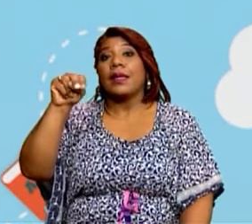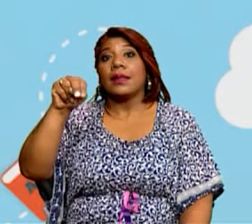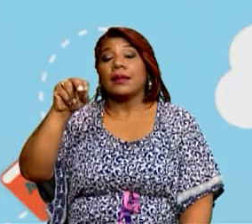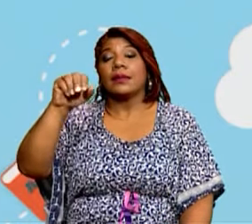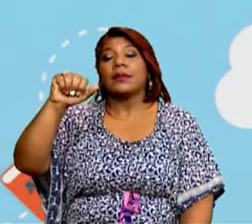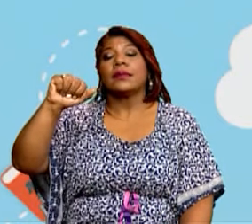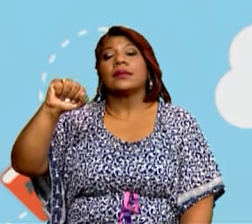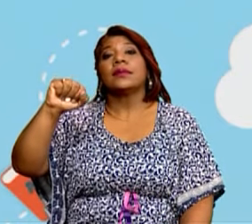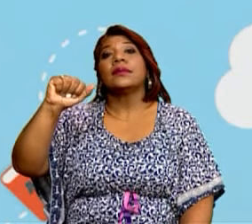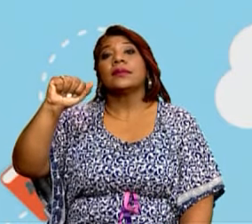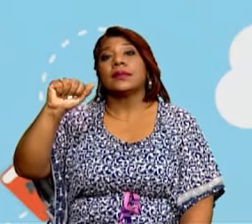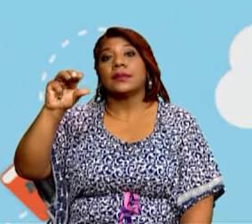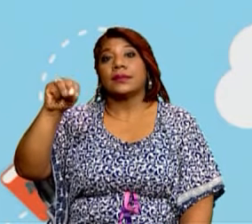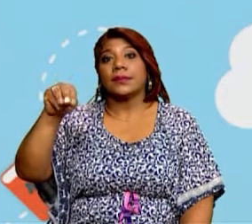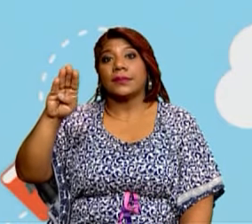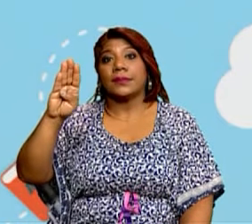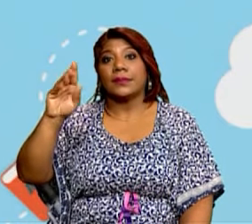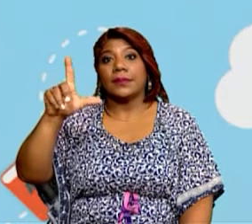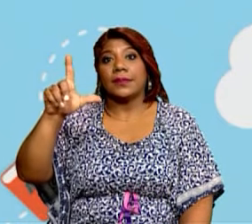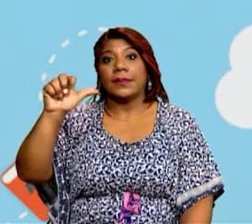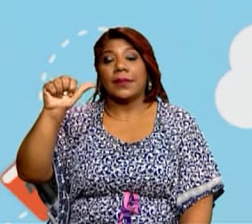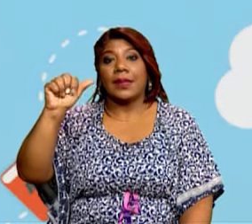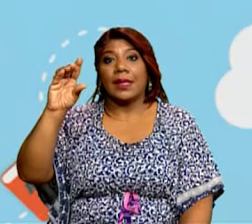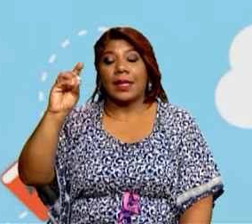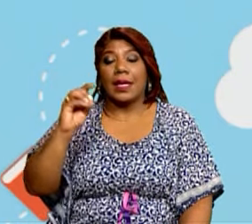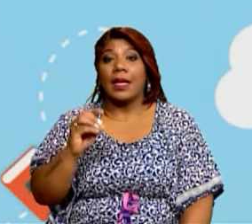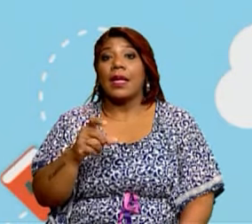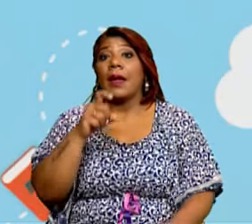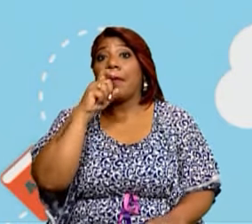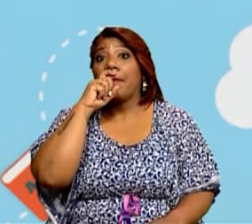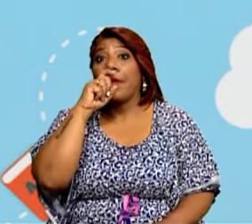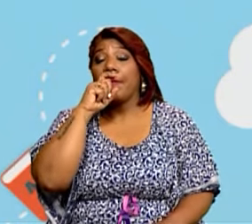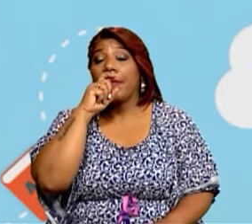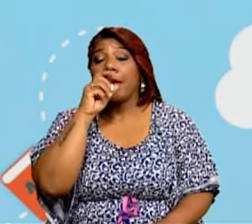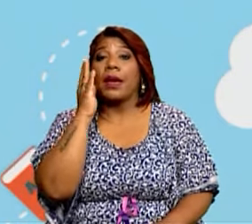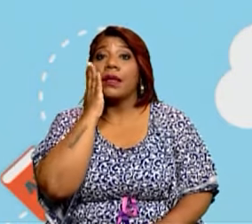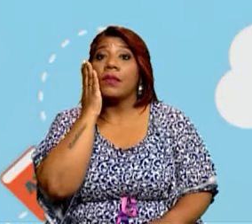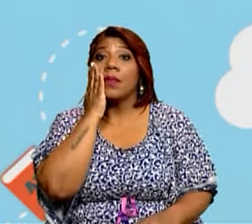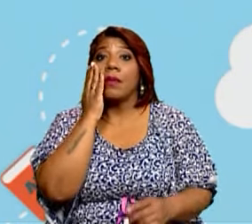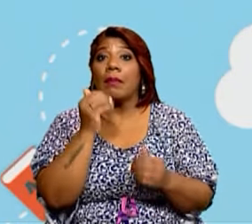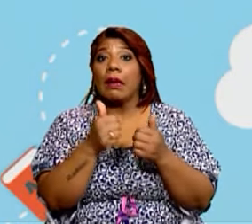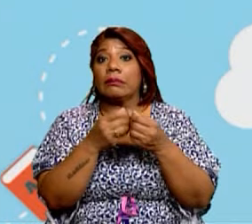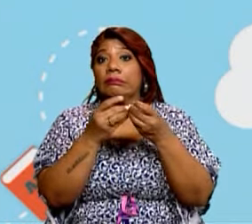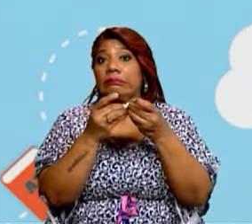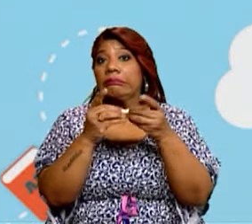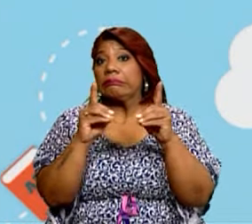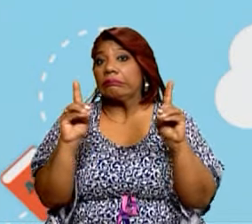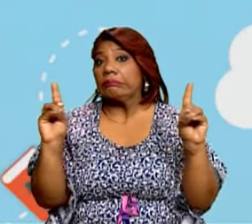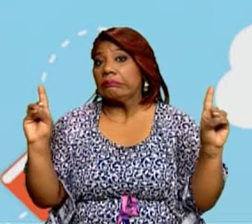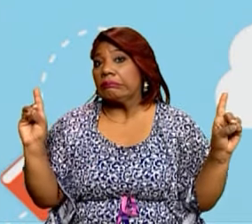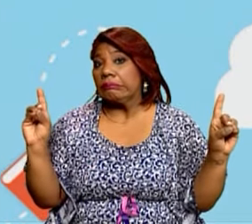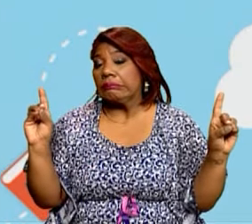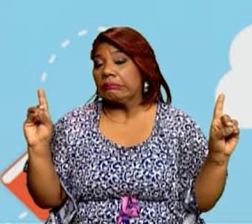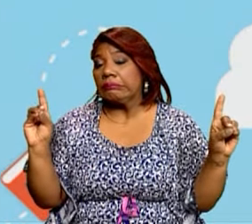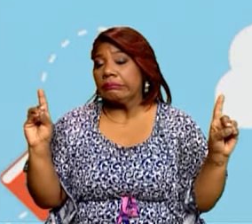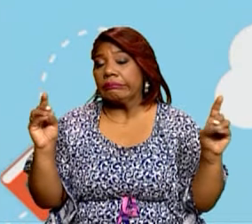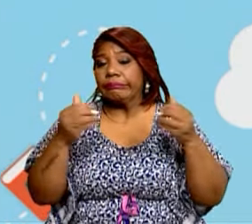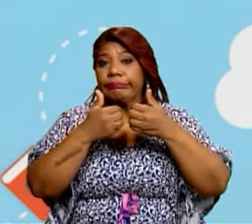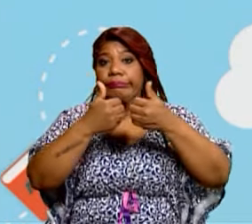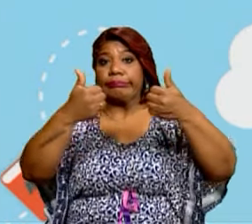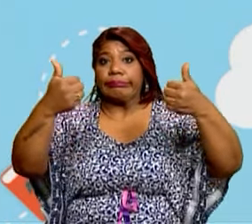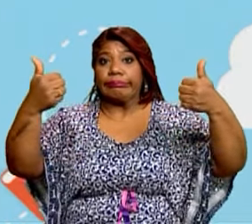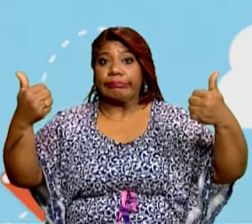Ejemplo, cuando los padres se divorcian, se separan, forman una nueva familia y estos nuevos